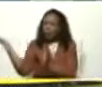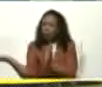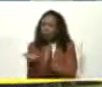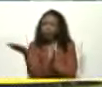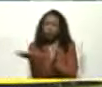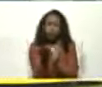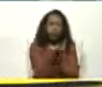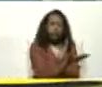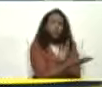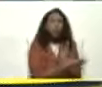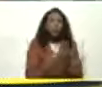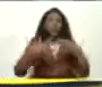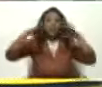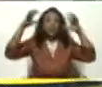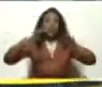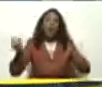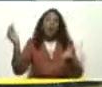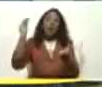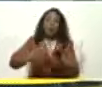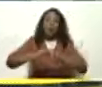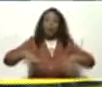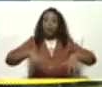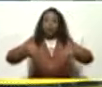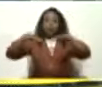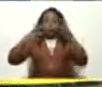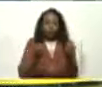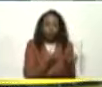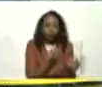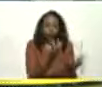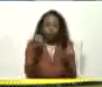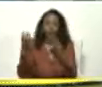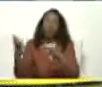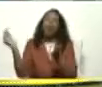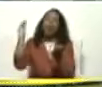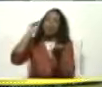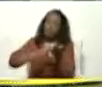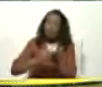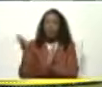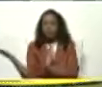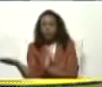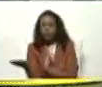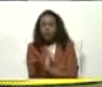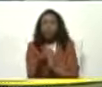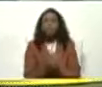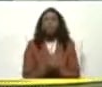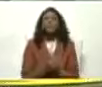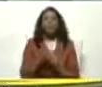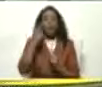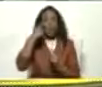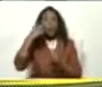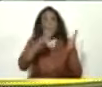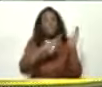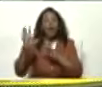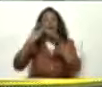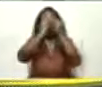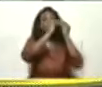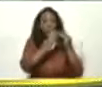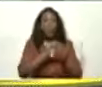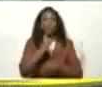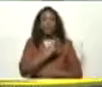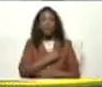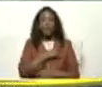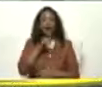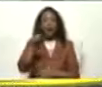universidad Pero con estas lluvias Ahí va creciendo Esa maleza Así que tenemos Que continuar Por eso a estos planes De recuperación De la